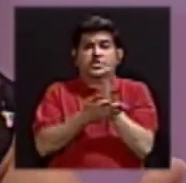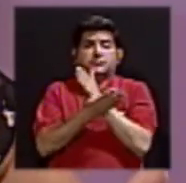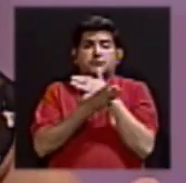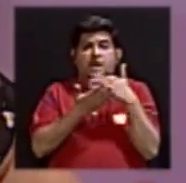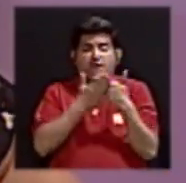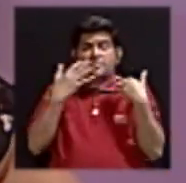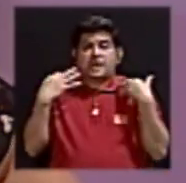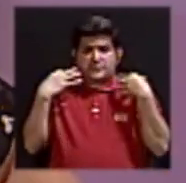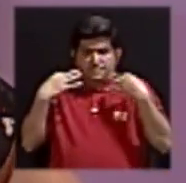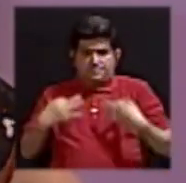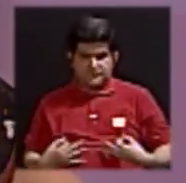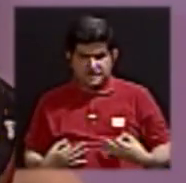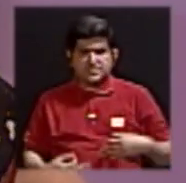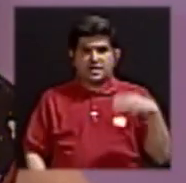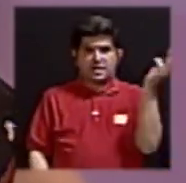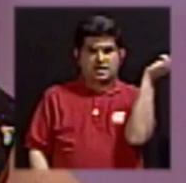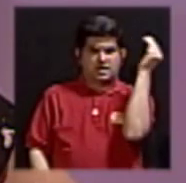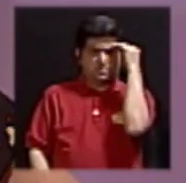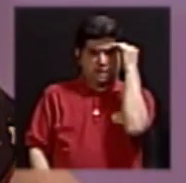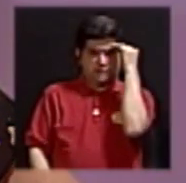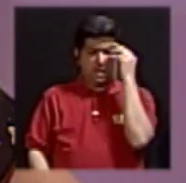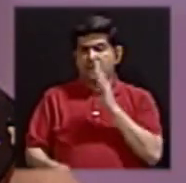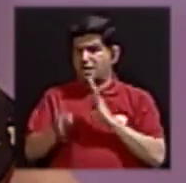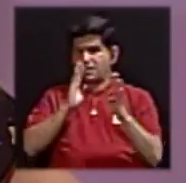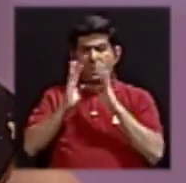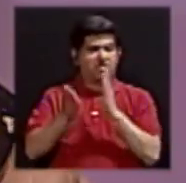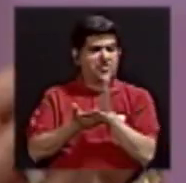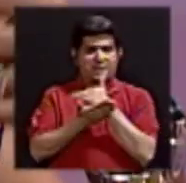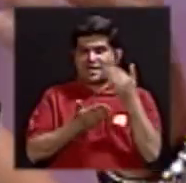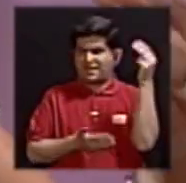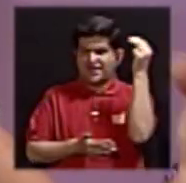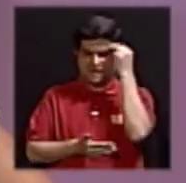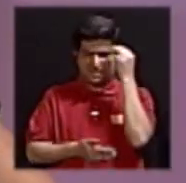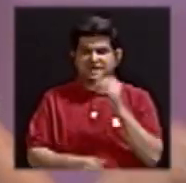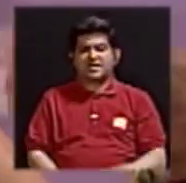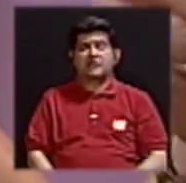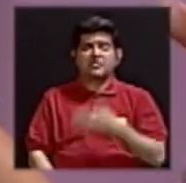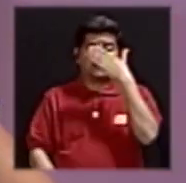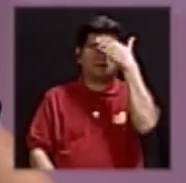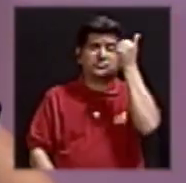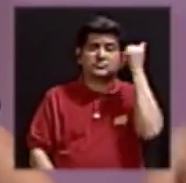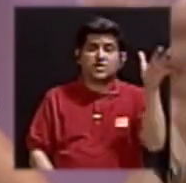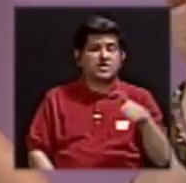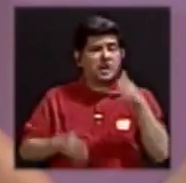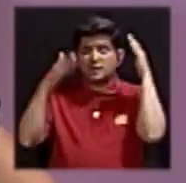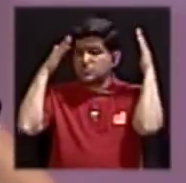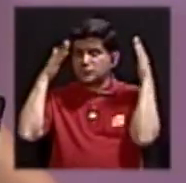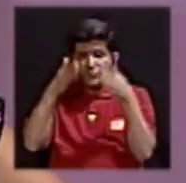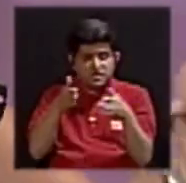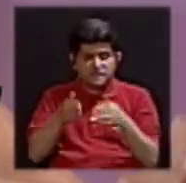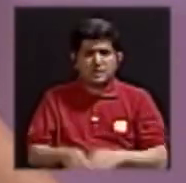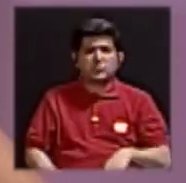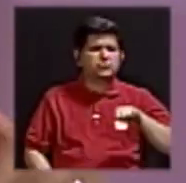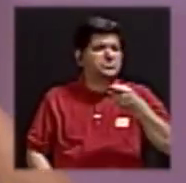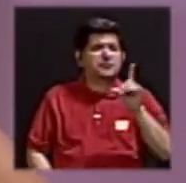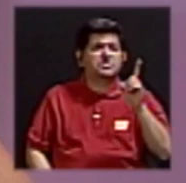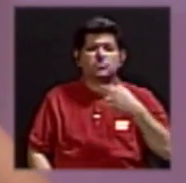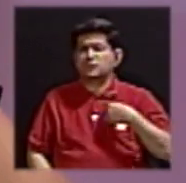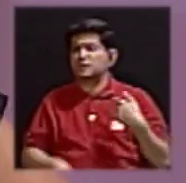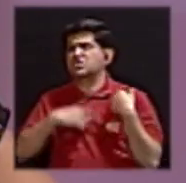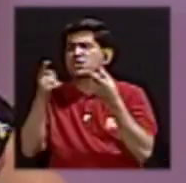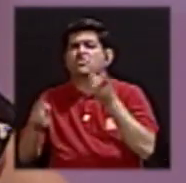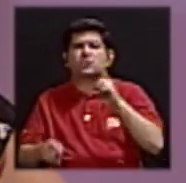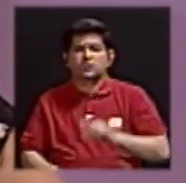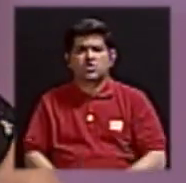física, la parte mental, porque no hemos hablado de lo mental, que nos volvemos olvidadizas, desconcentradas, a dónde están las llaves, para dónde voy,